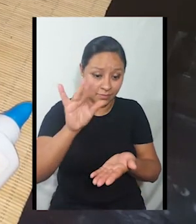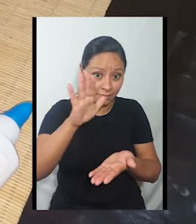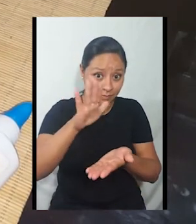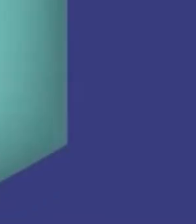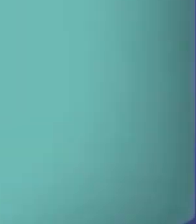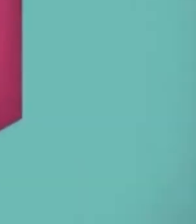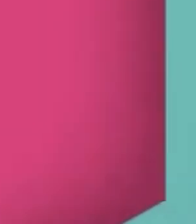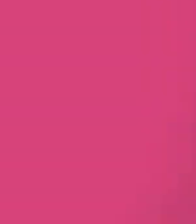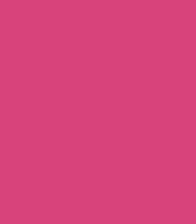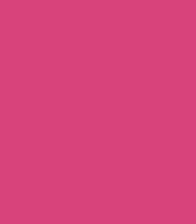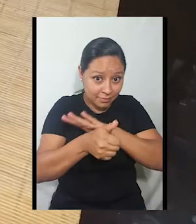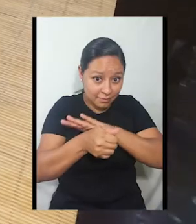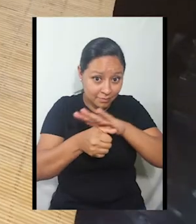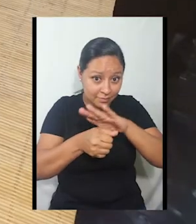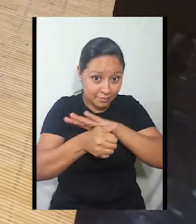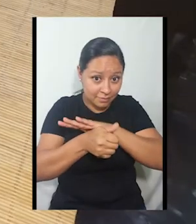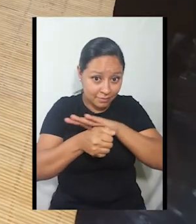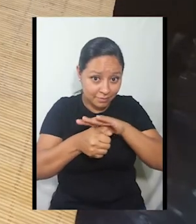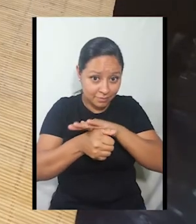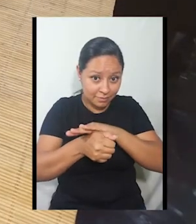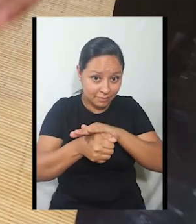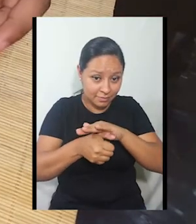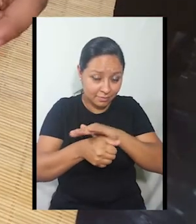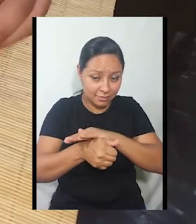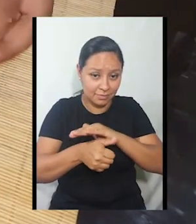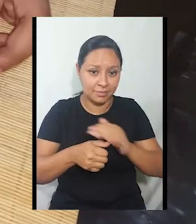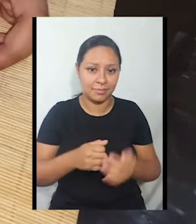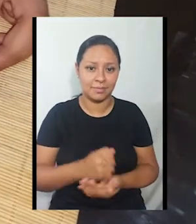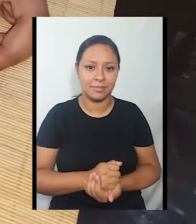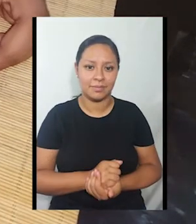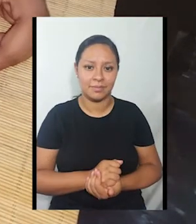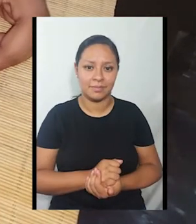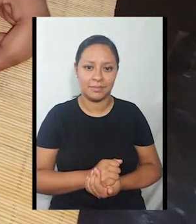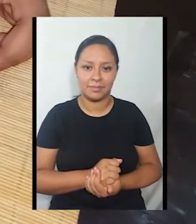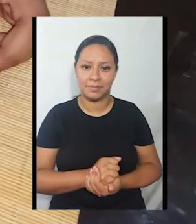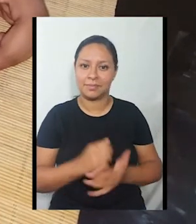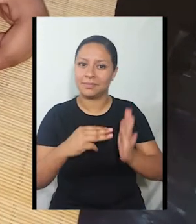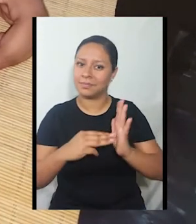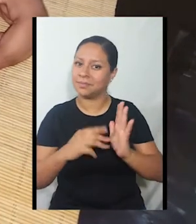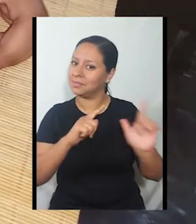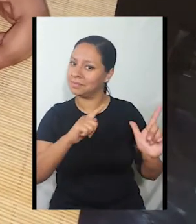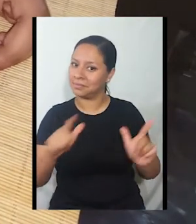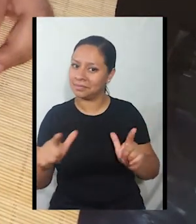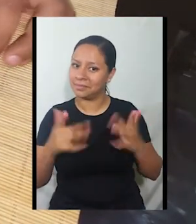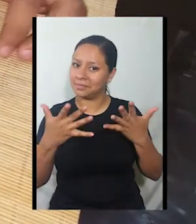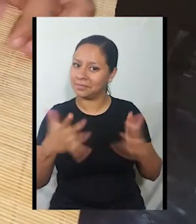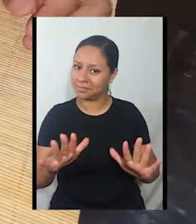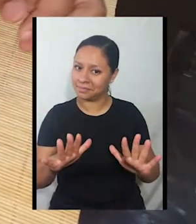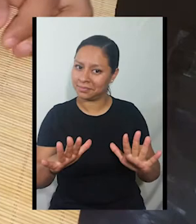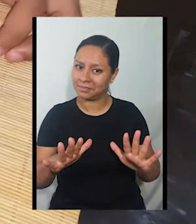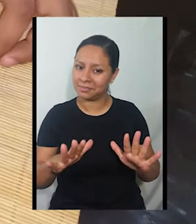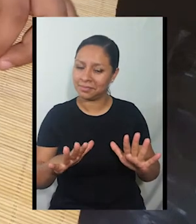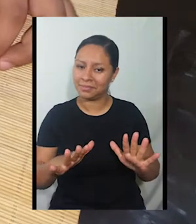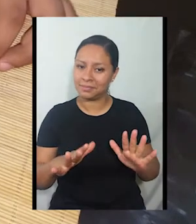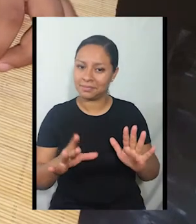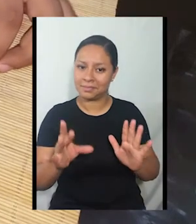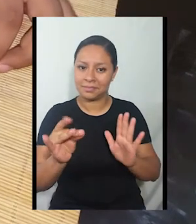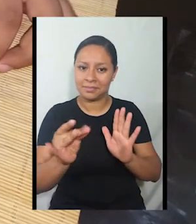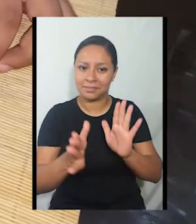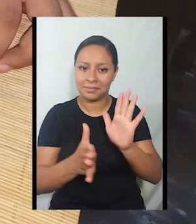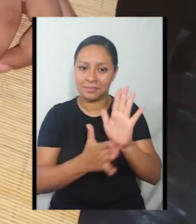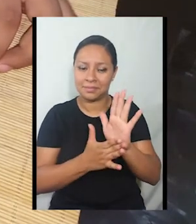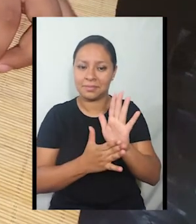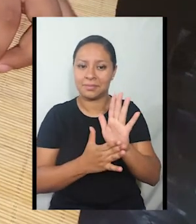nuestra tortuga. Listo chicos, ya tenemos pegado el palillo a nuestra tortuga y se ve así.